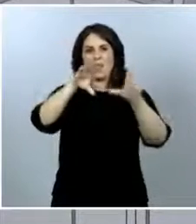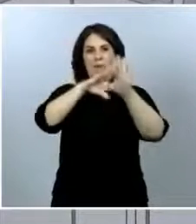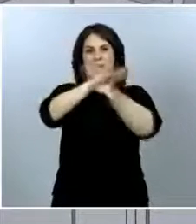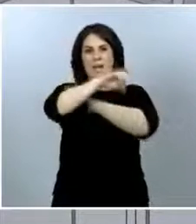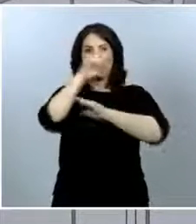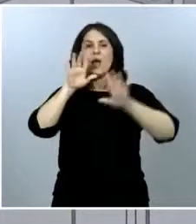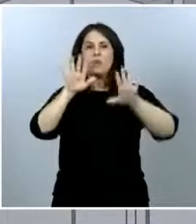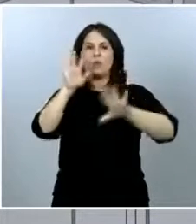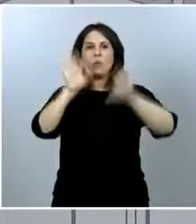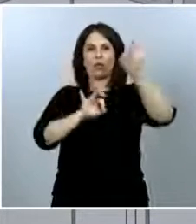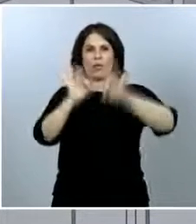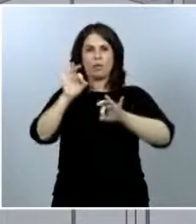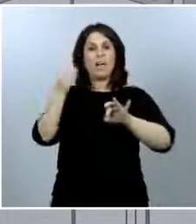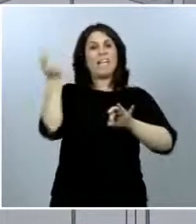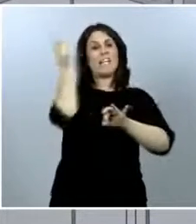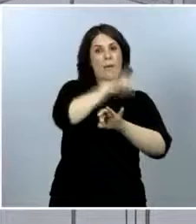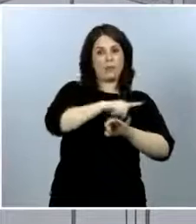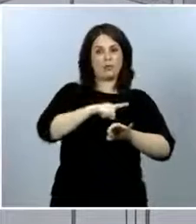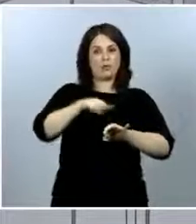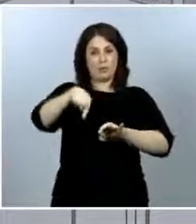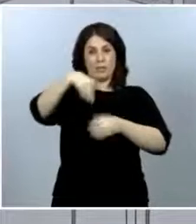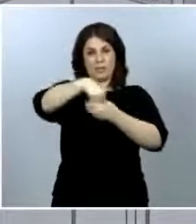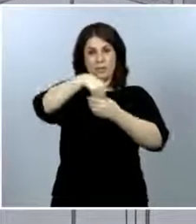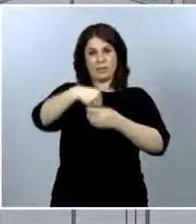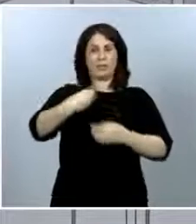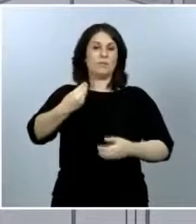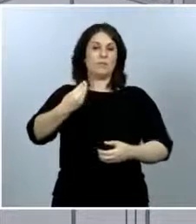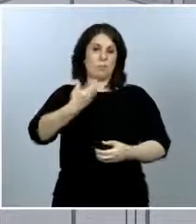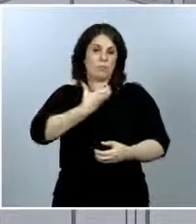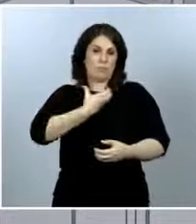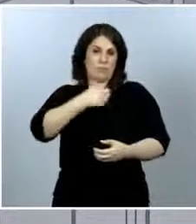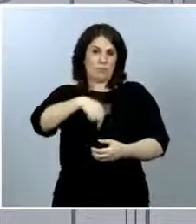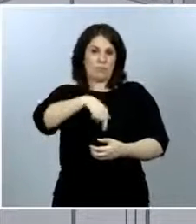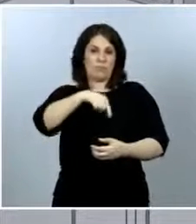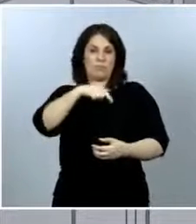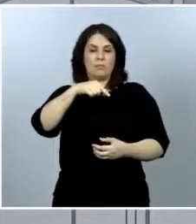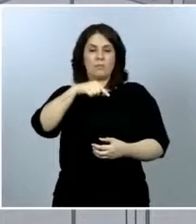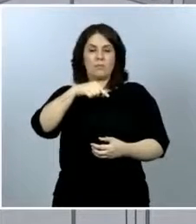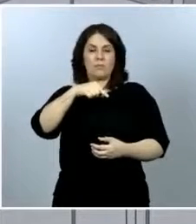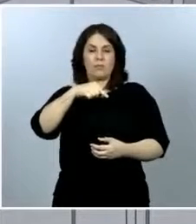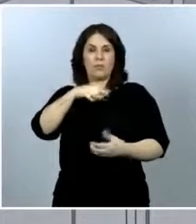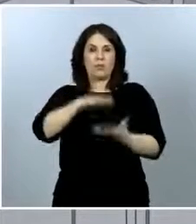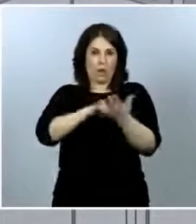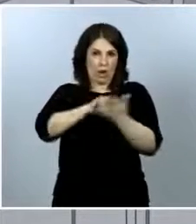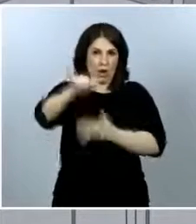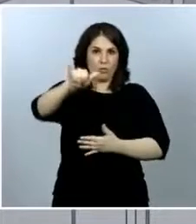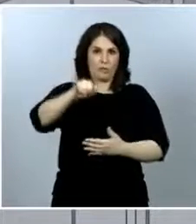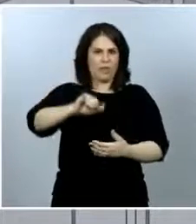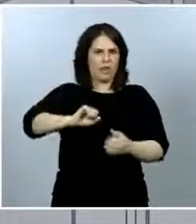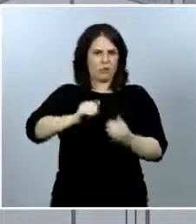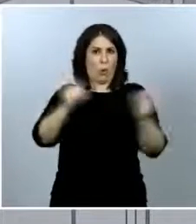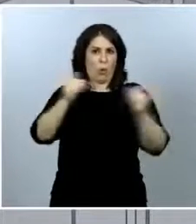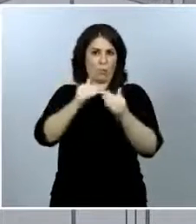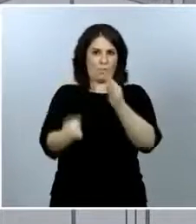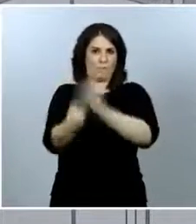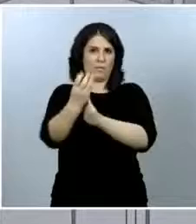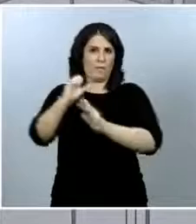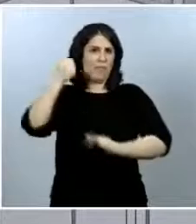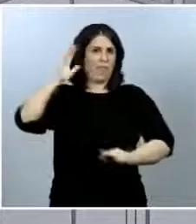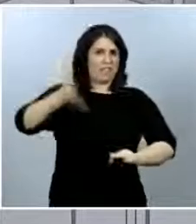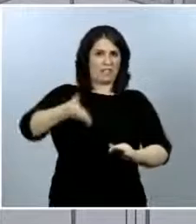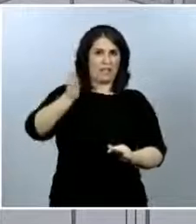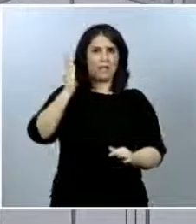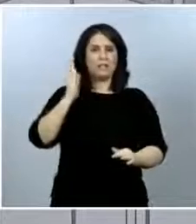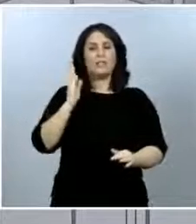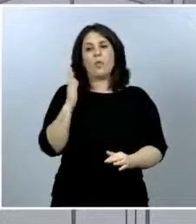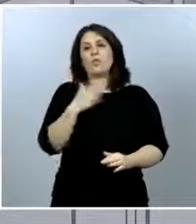que Torrejón fue uno de los primeros municipios afectados y, por lo tanto, no sería extrañar que pudiera estar algo por encima del 10%, no lo